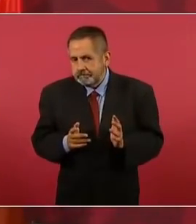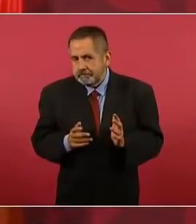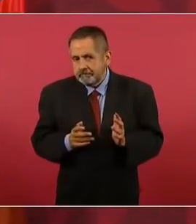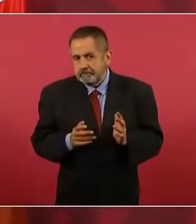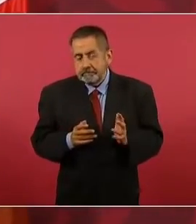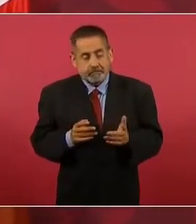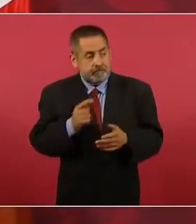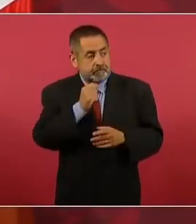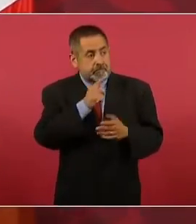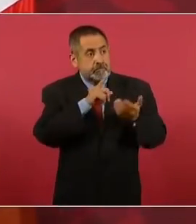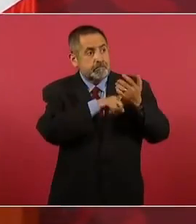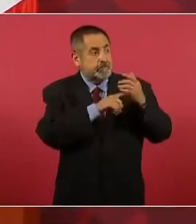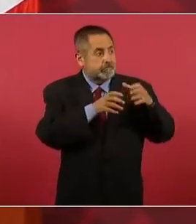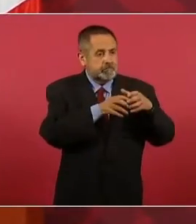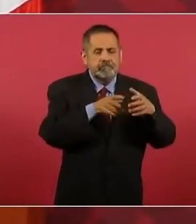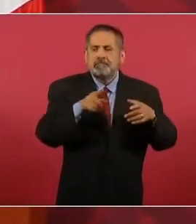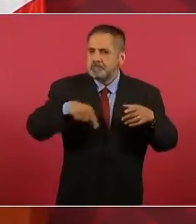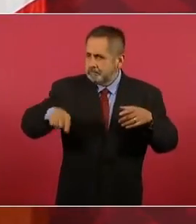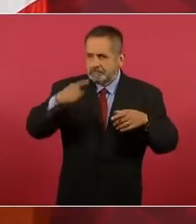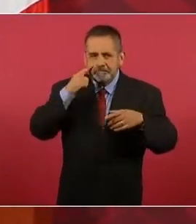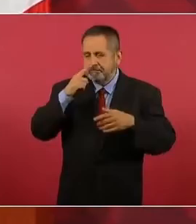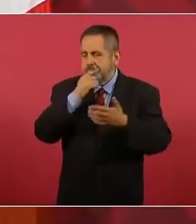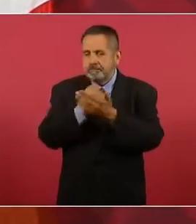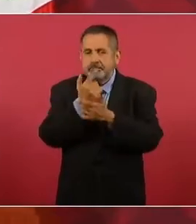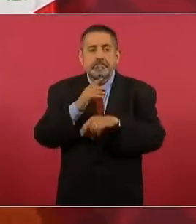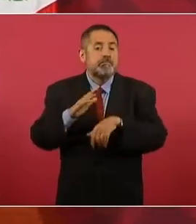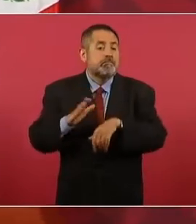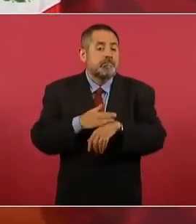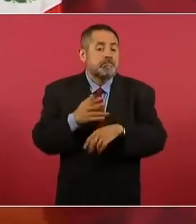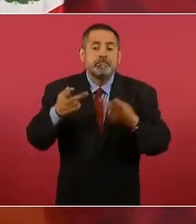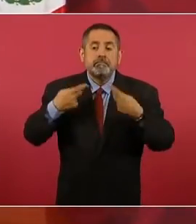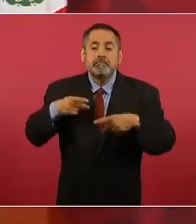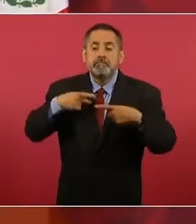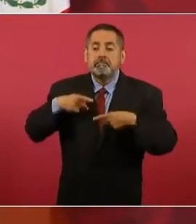ellos, por el pueblo.